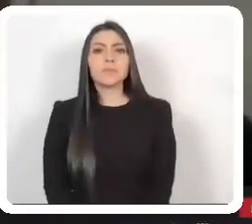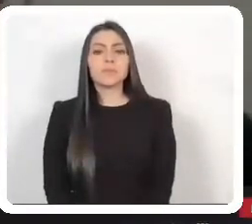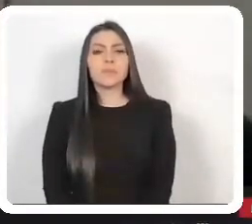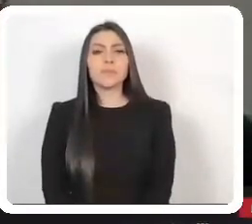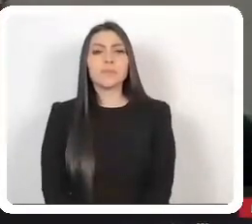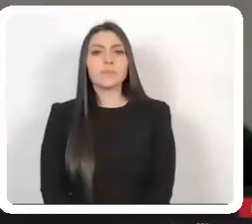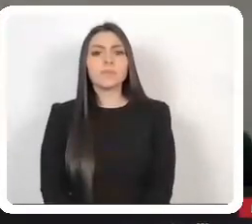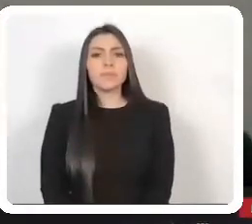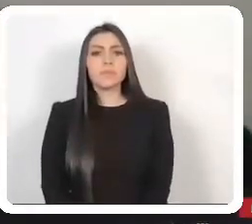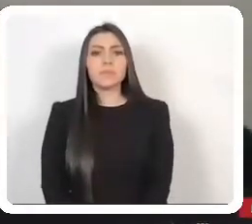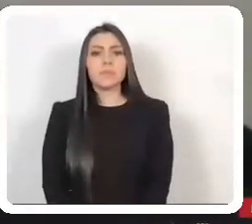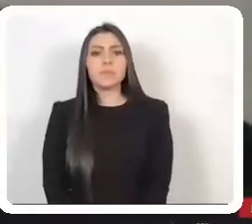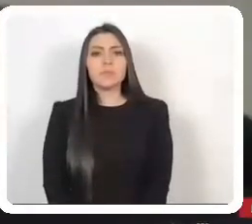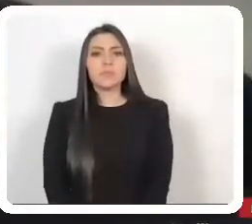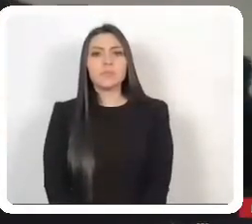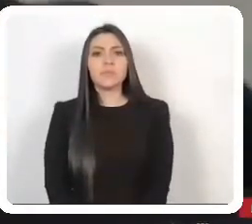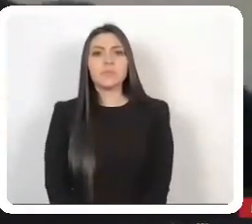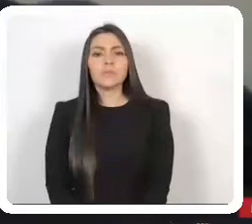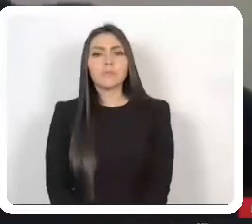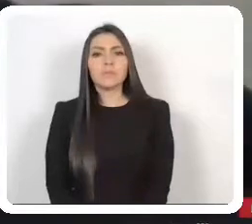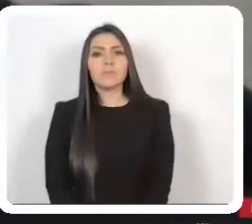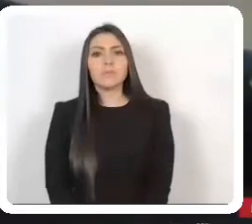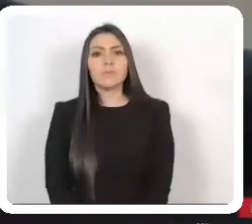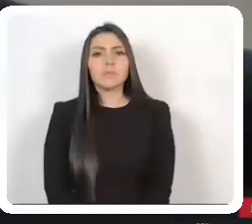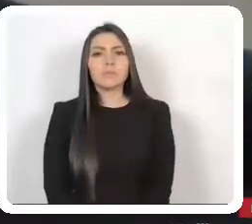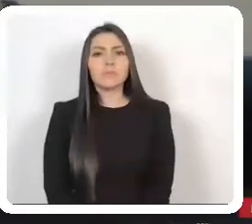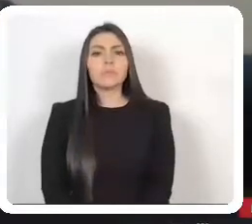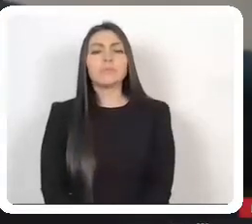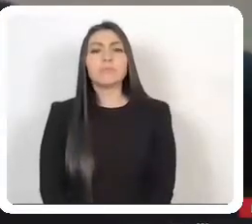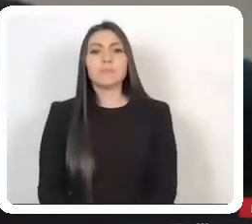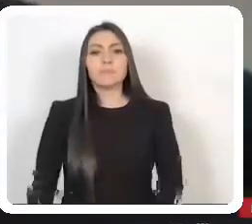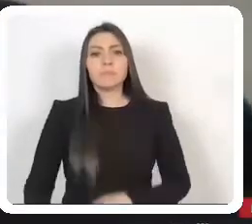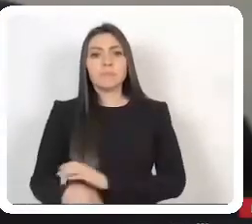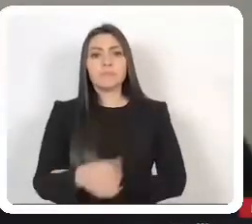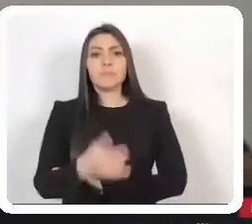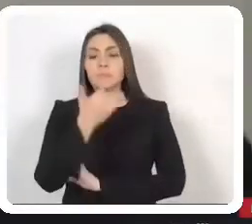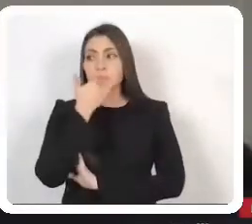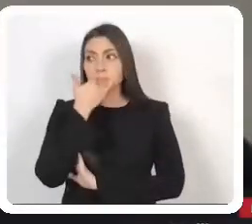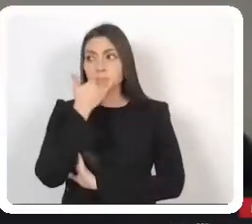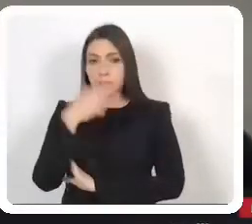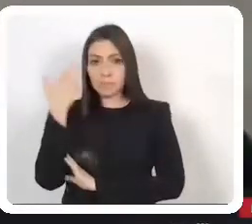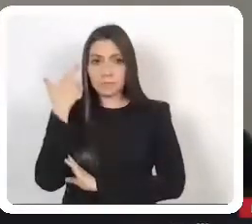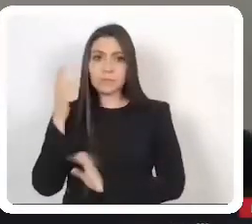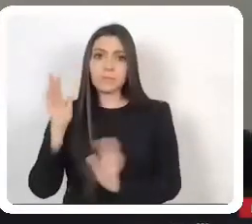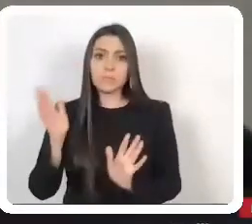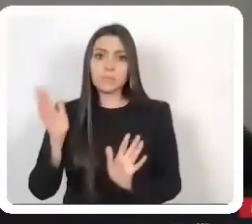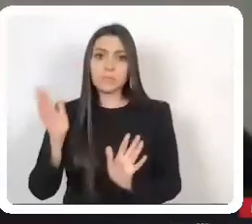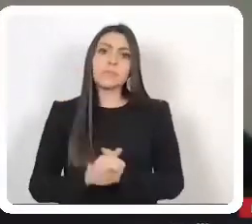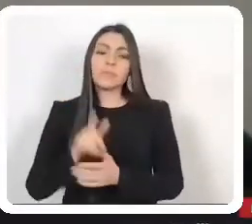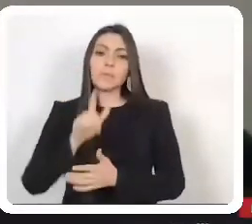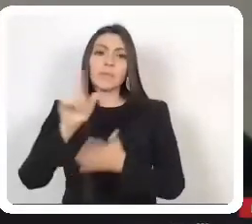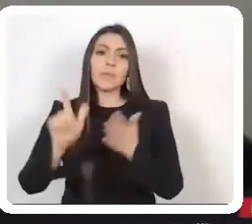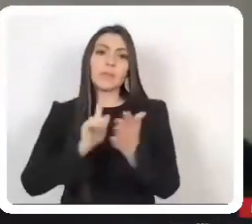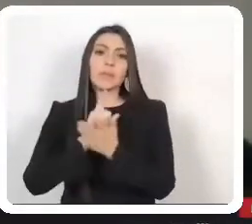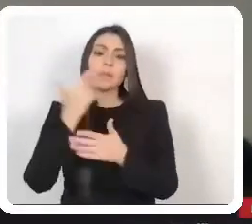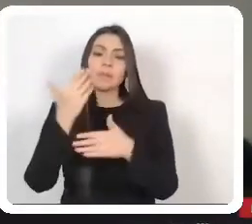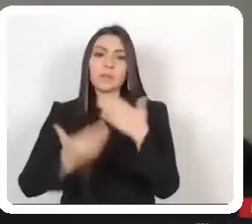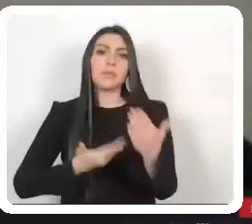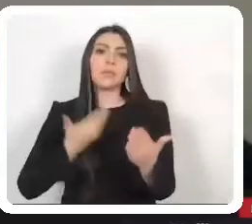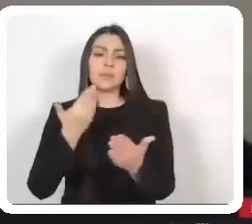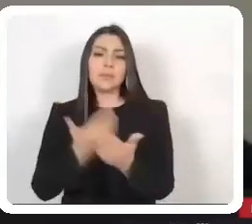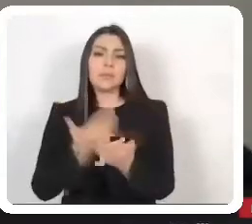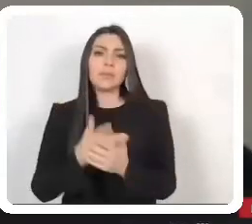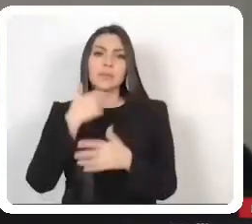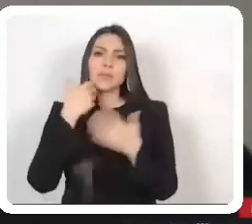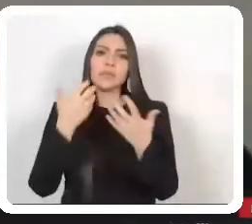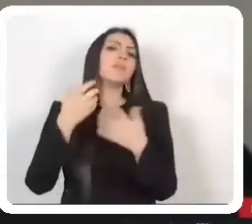¿Ya me escuchan? ¿Perdón? Ya. Ya, perdón, ¿eh? Esta propuesta de ley pretende, entre otras cosas, lo siguiente.